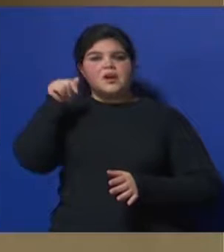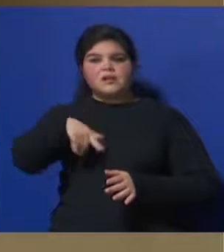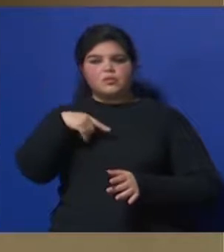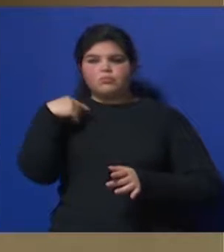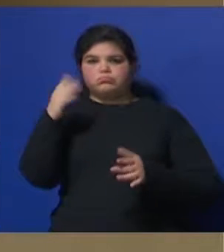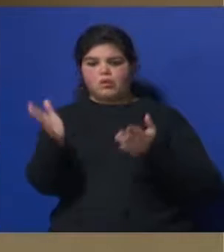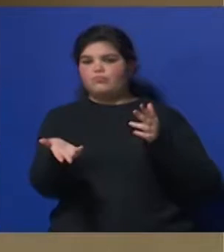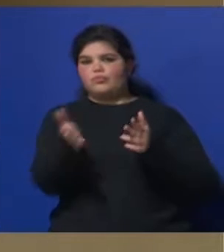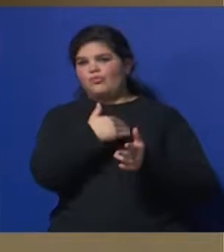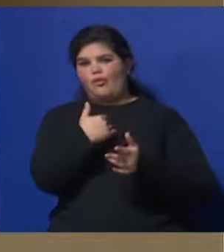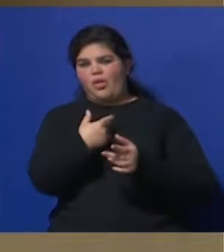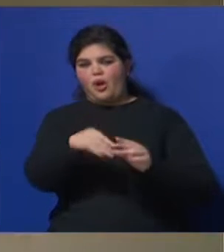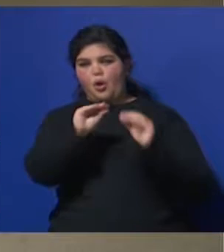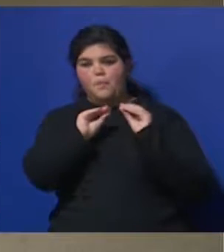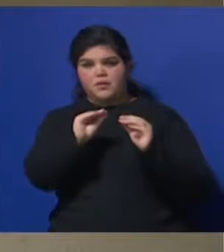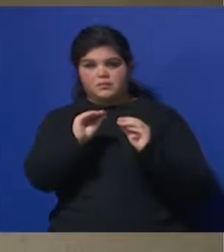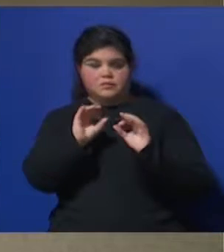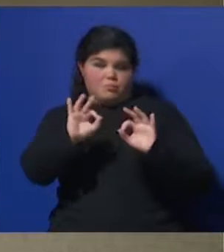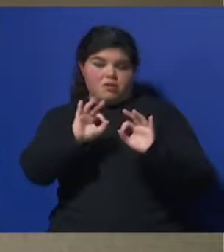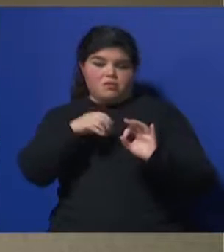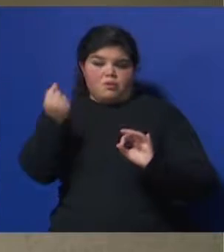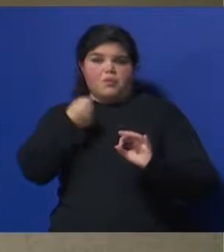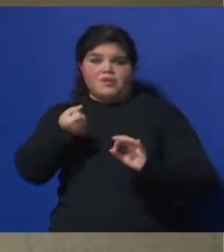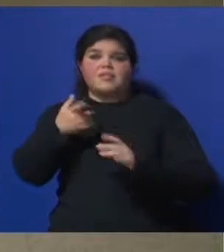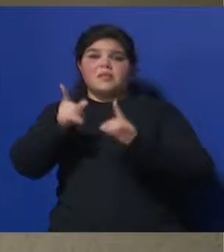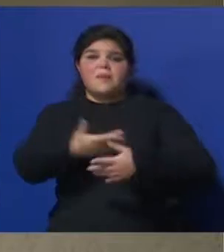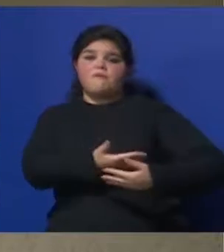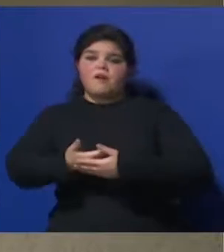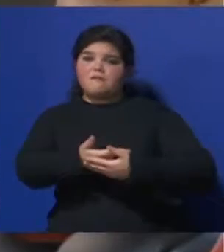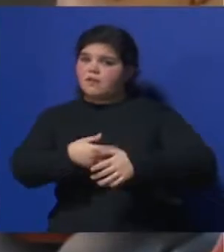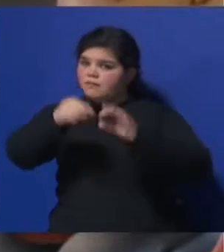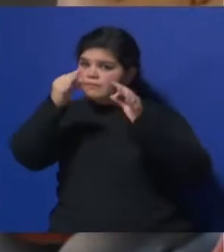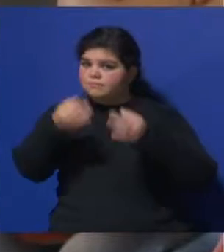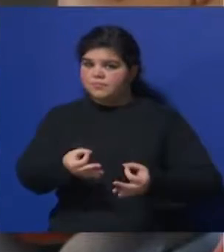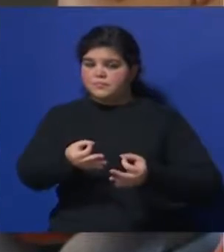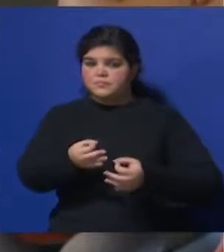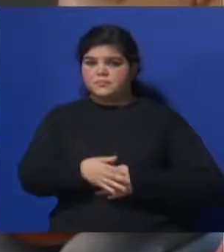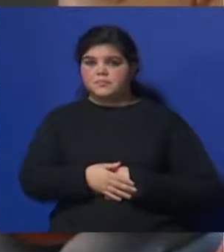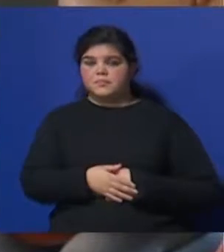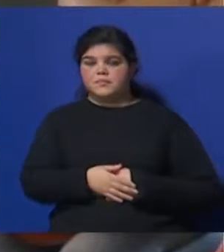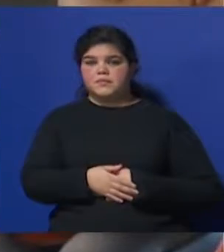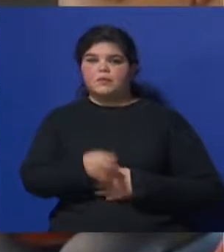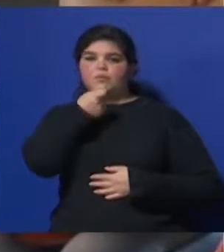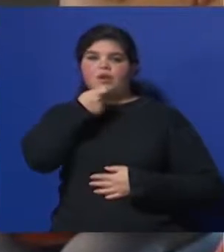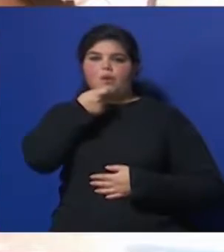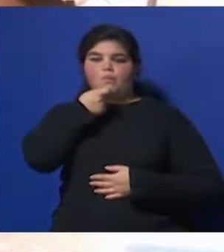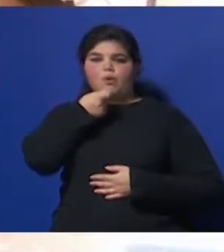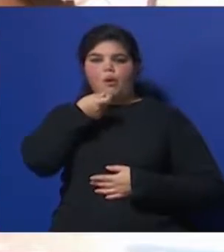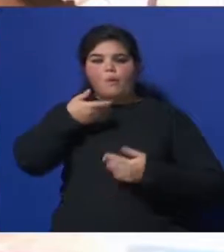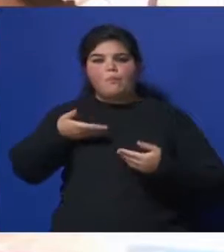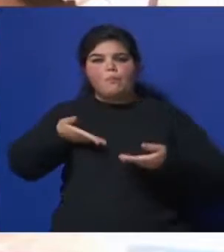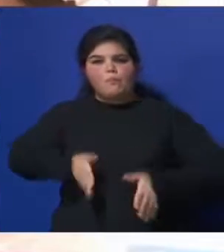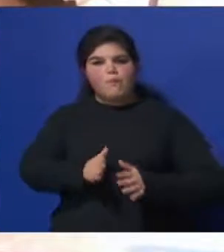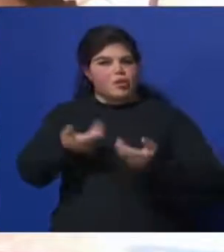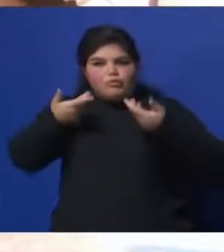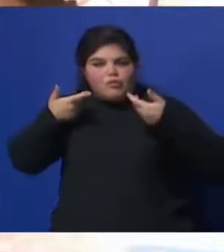pautas Entre esas que el bebé venga en condiciones O sea El parto vaginal normal, natural Es aquel que